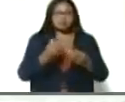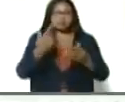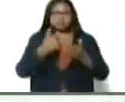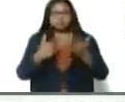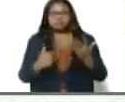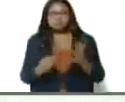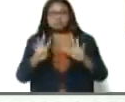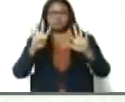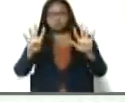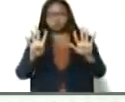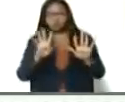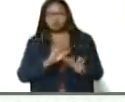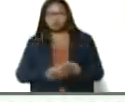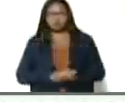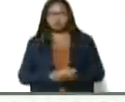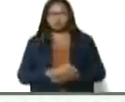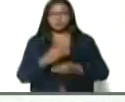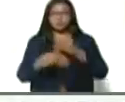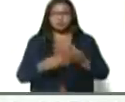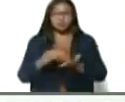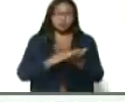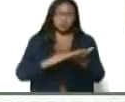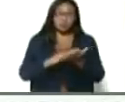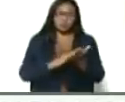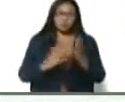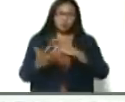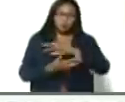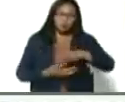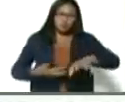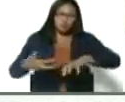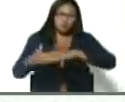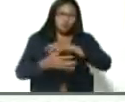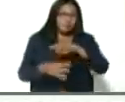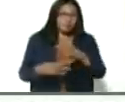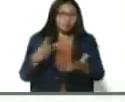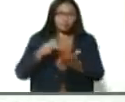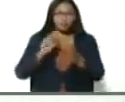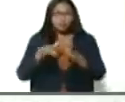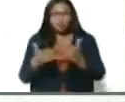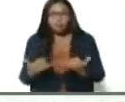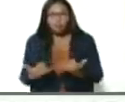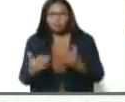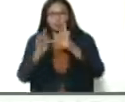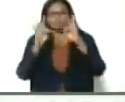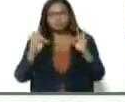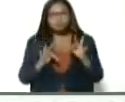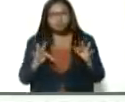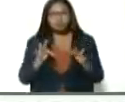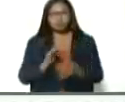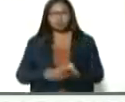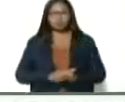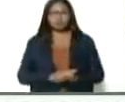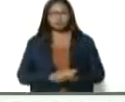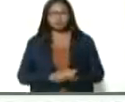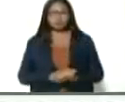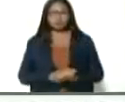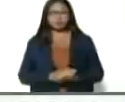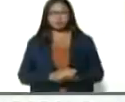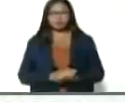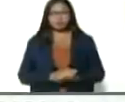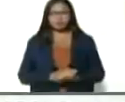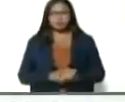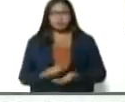cómo se pueden resolver los problemas presentes en el campo material, en el campo